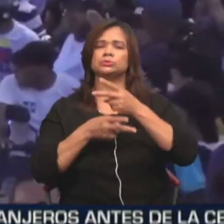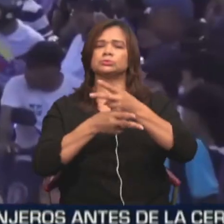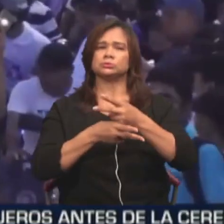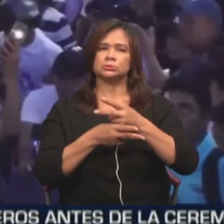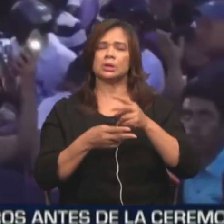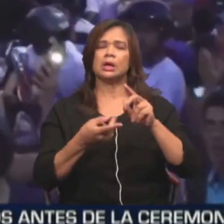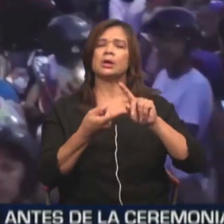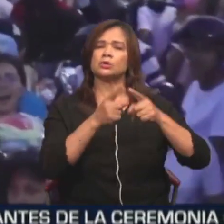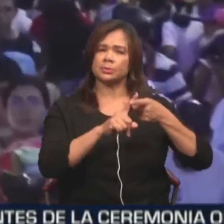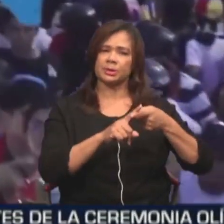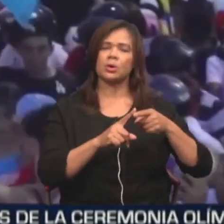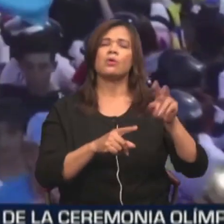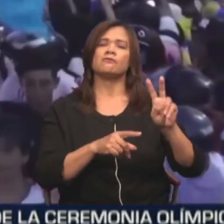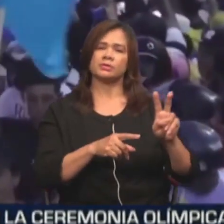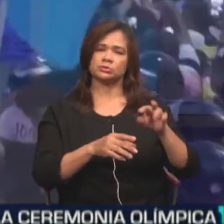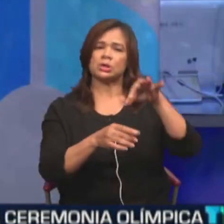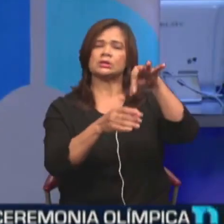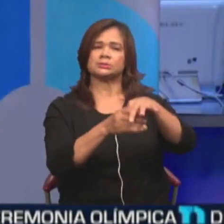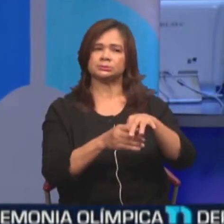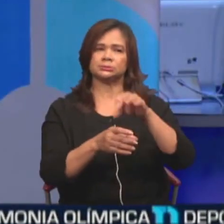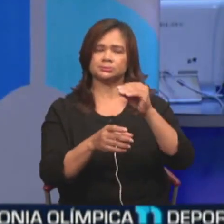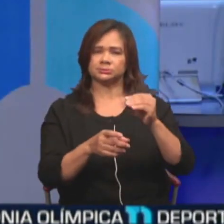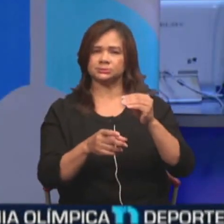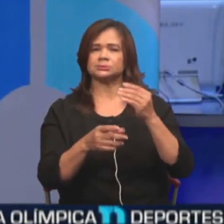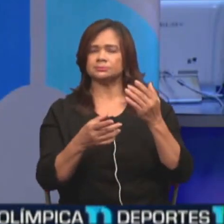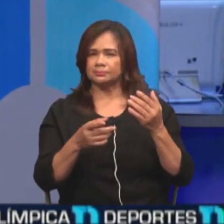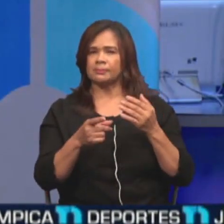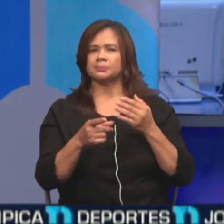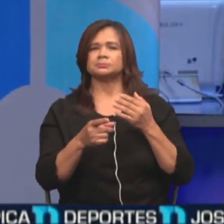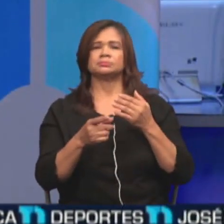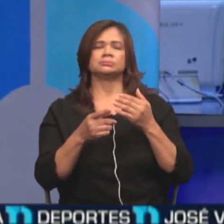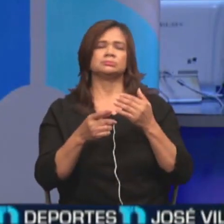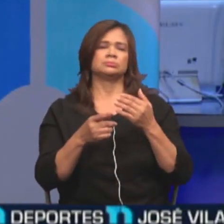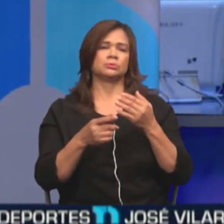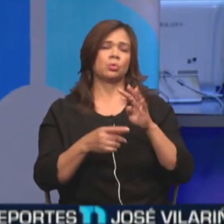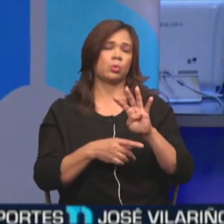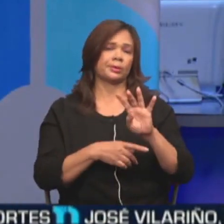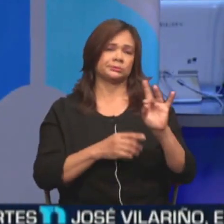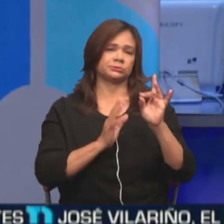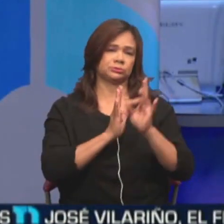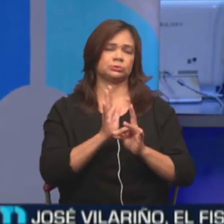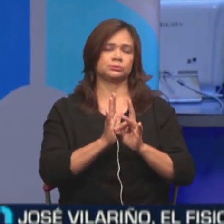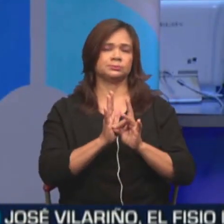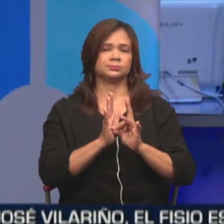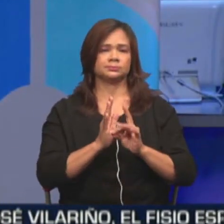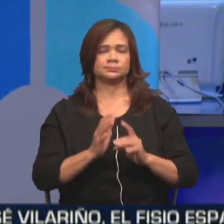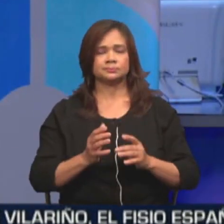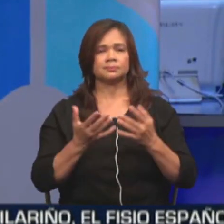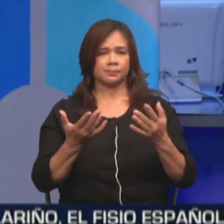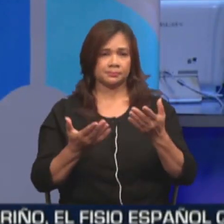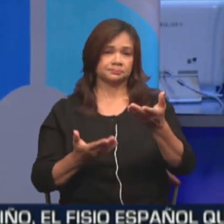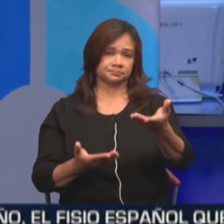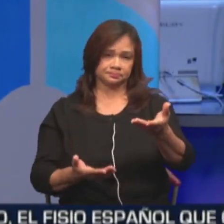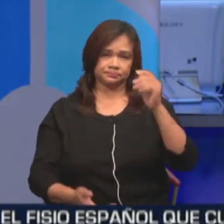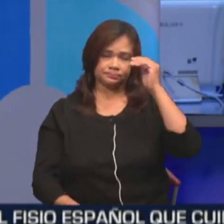hermanos venezolanos en sus elecciones para las que faltan menos de 48 horas. Ahora usted tiene la palabra.